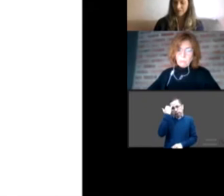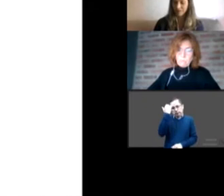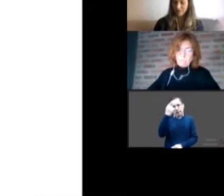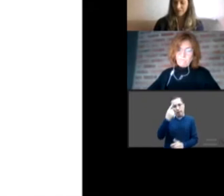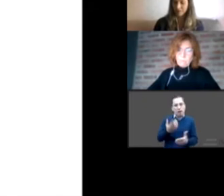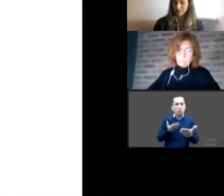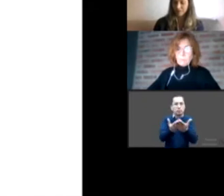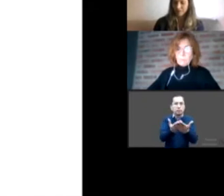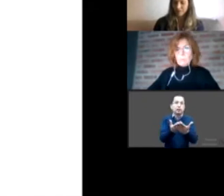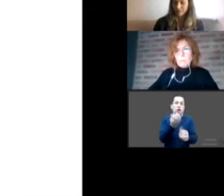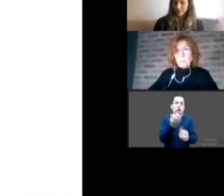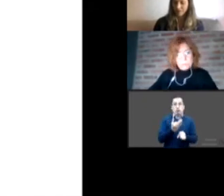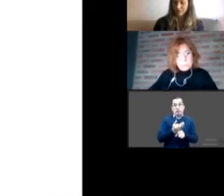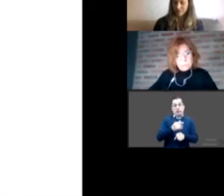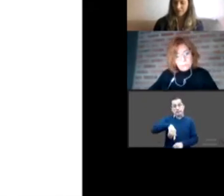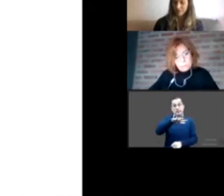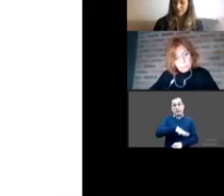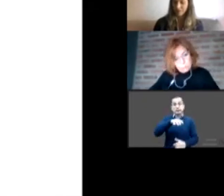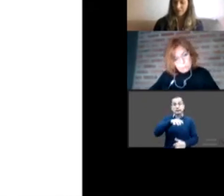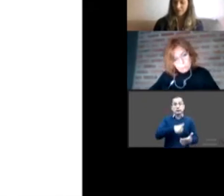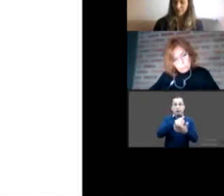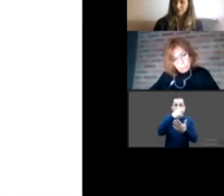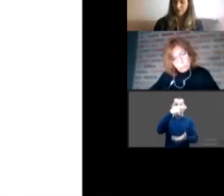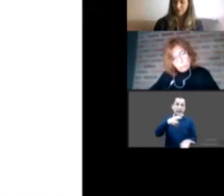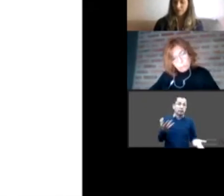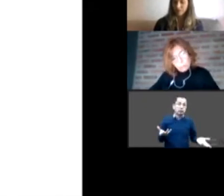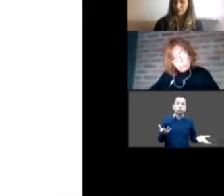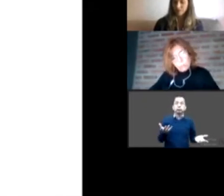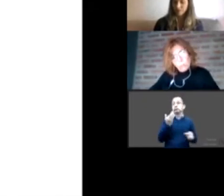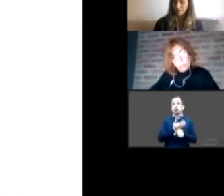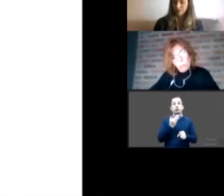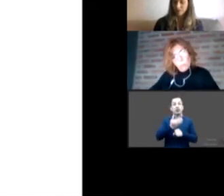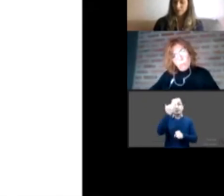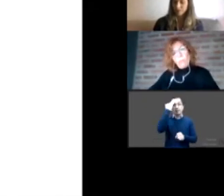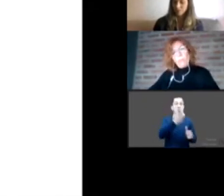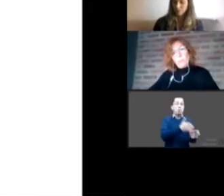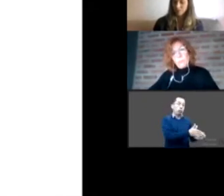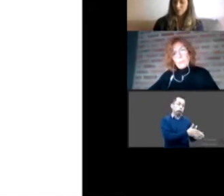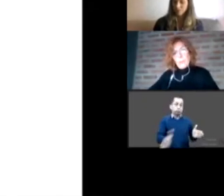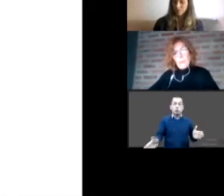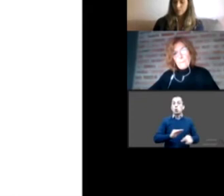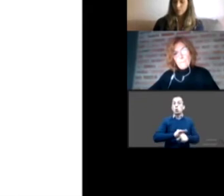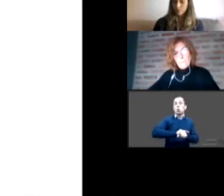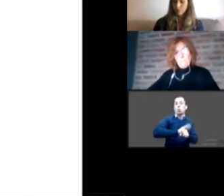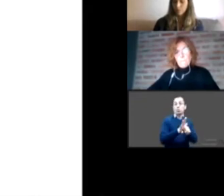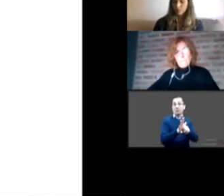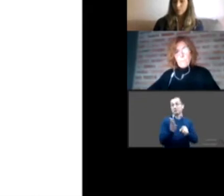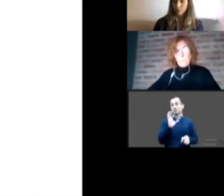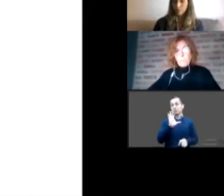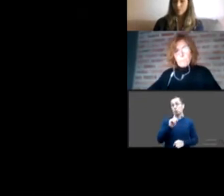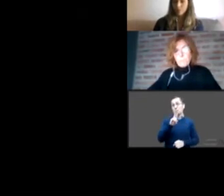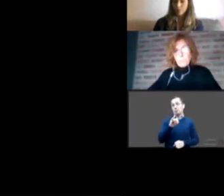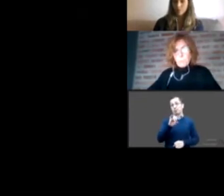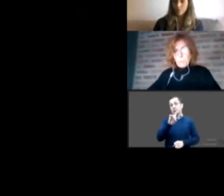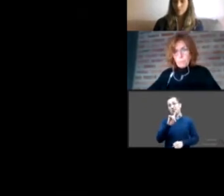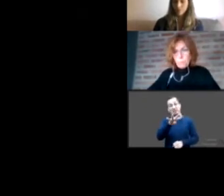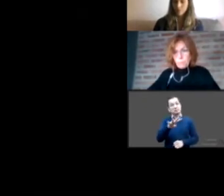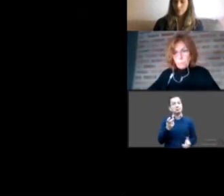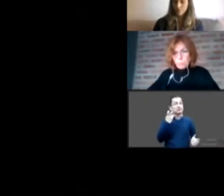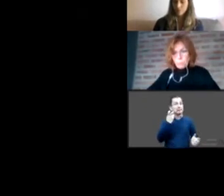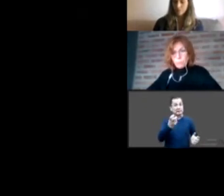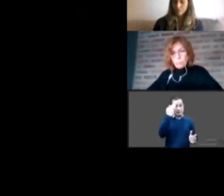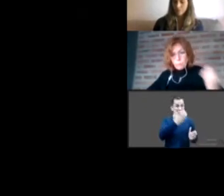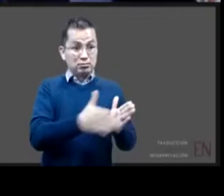la pandemia COVID-19 porque habrá relatos de esta época por muchos años muchas gracias